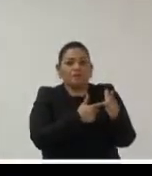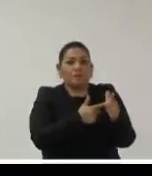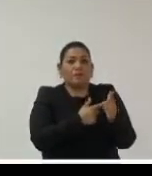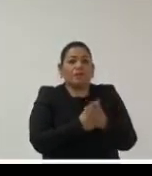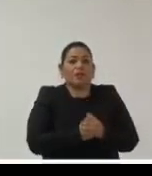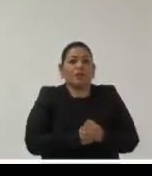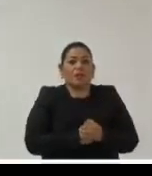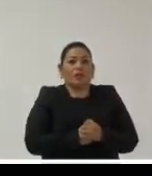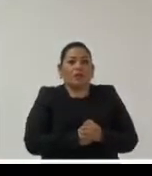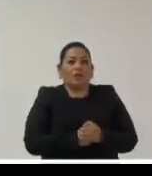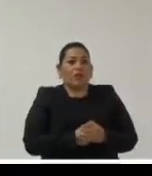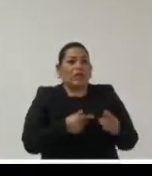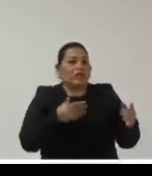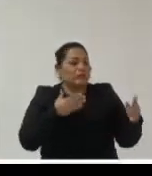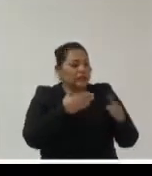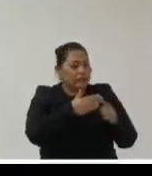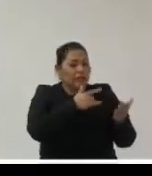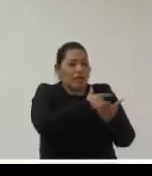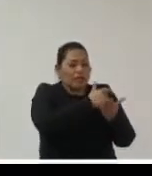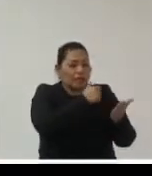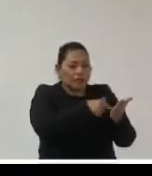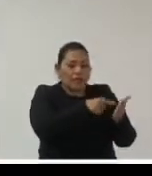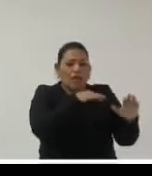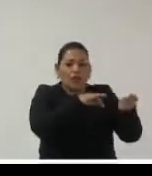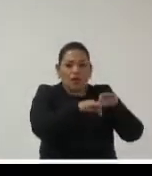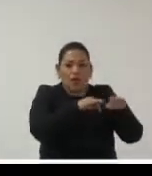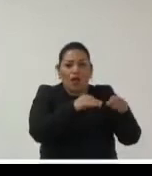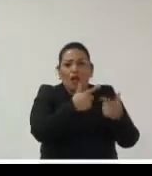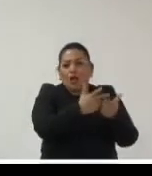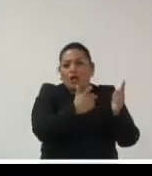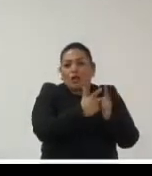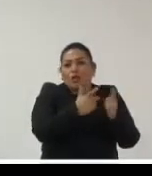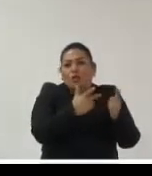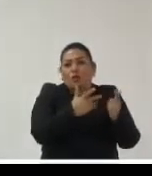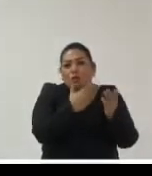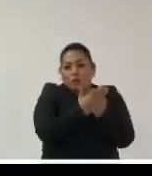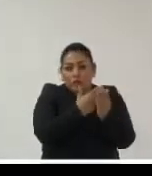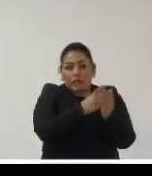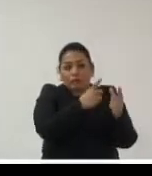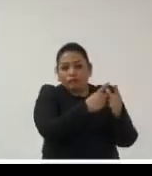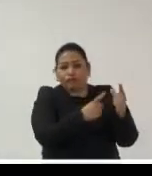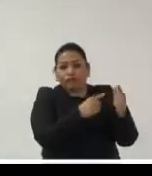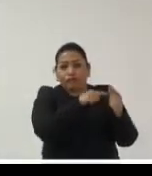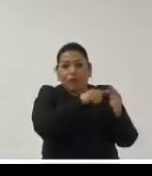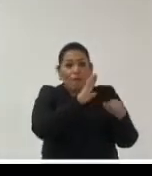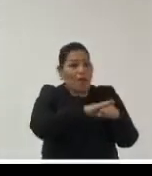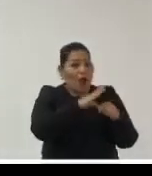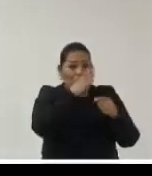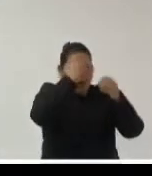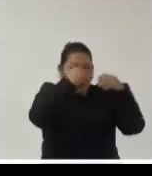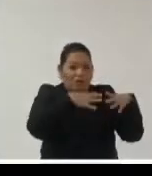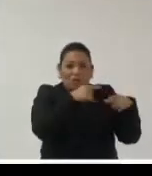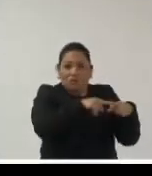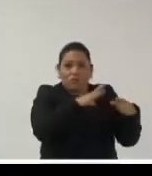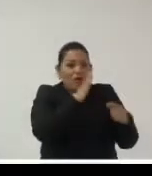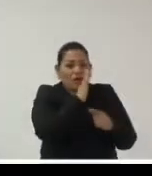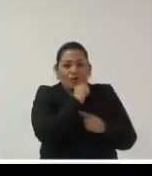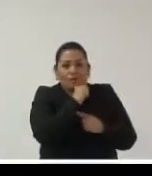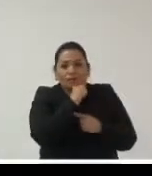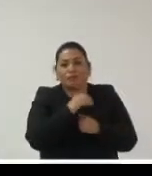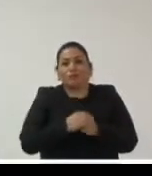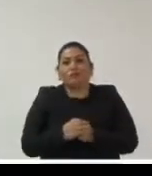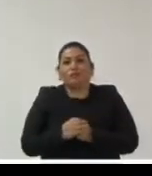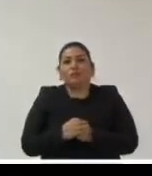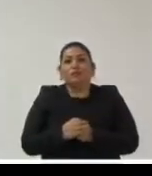el centro del trabajo archivístico y las agrupaciones documentales que se derivan de él no pueden perderse independientemente de que estemos